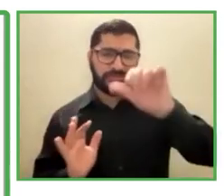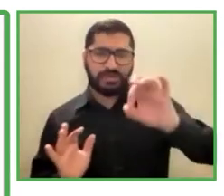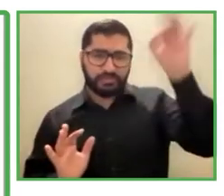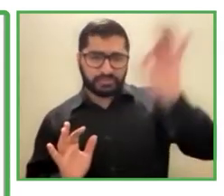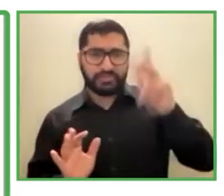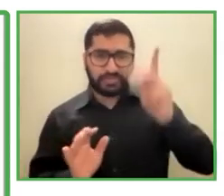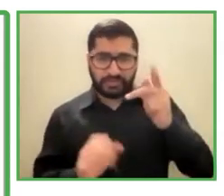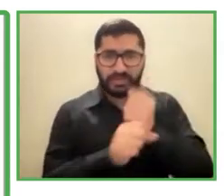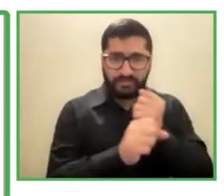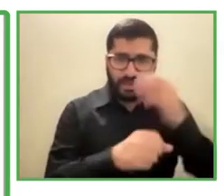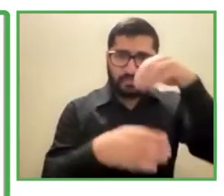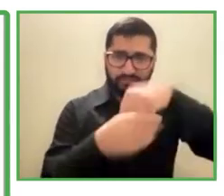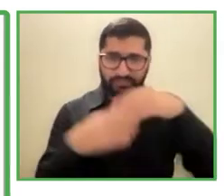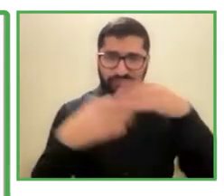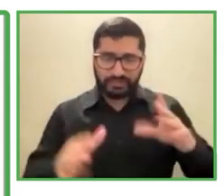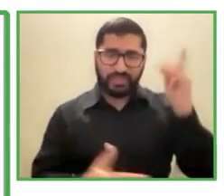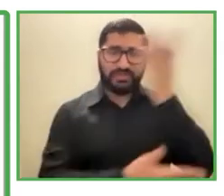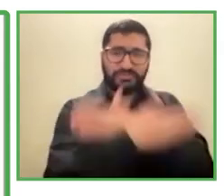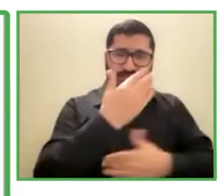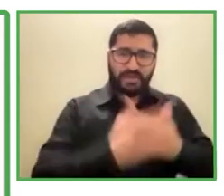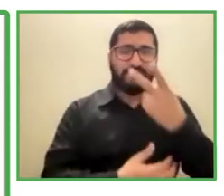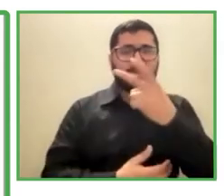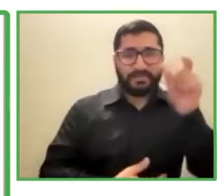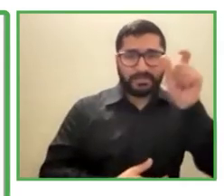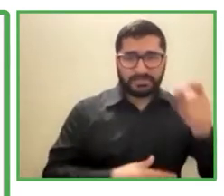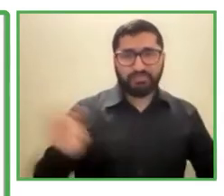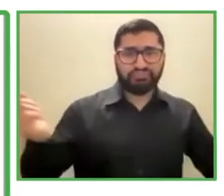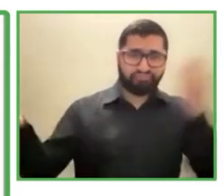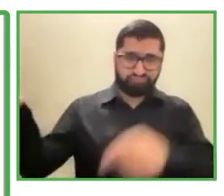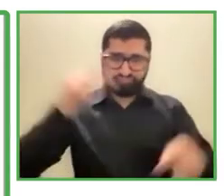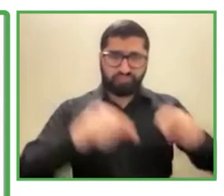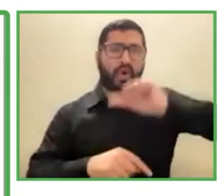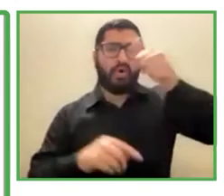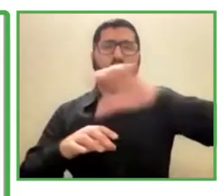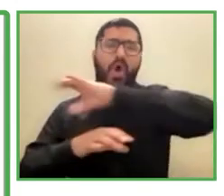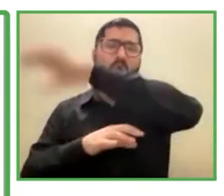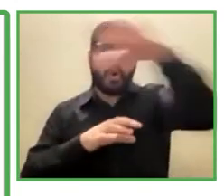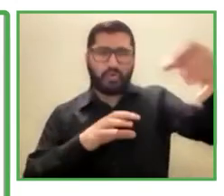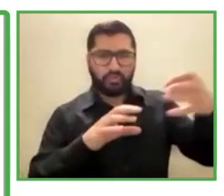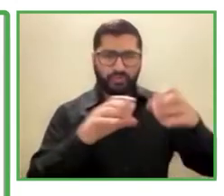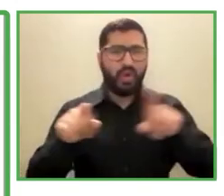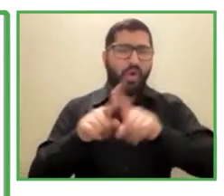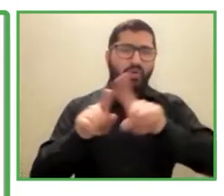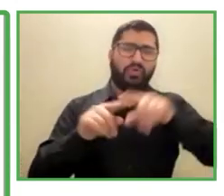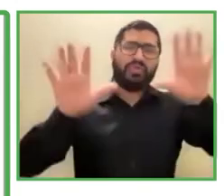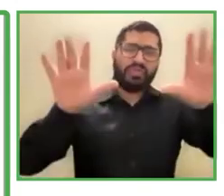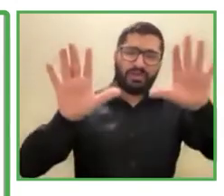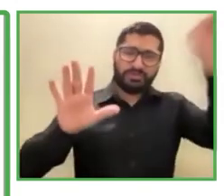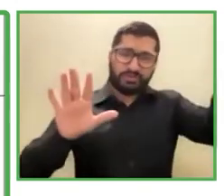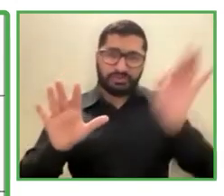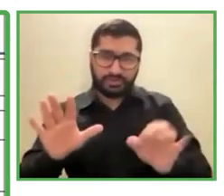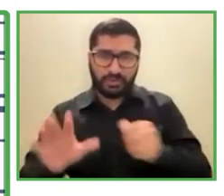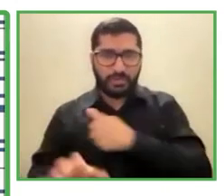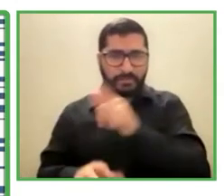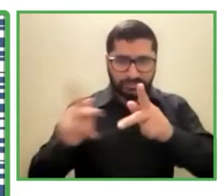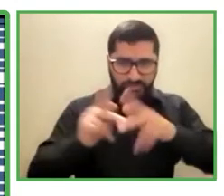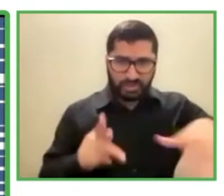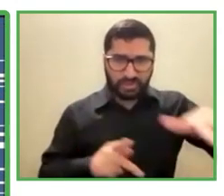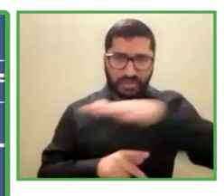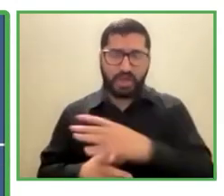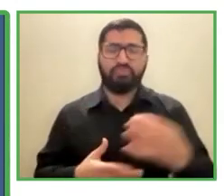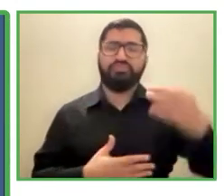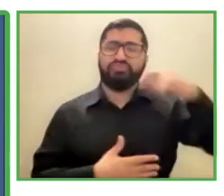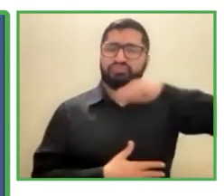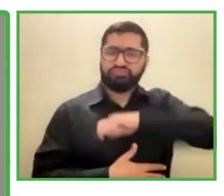20% son refugiados y otro 10% son personas jubiladas o de la tercera edad, L,